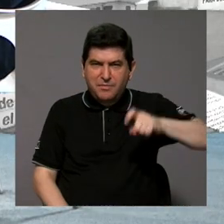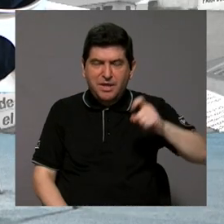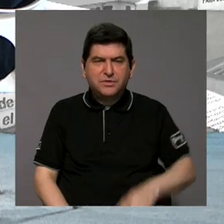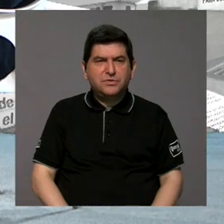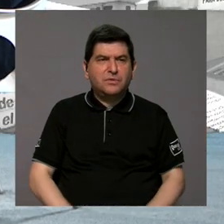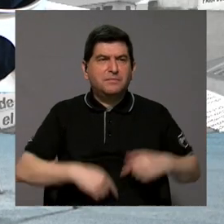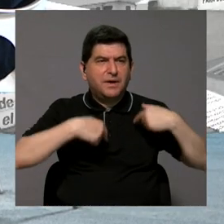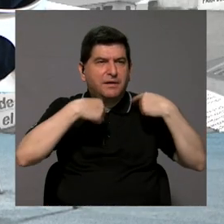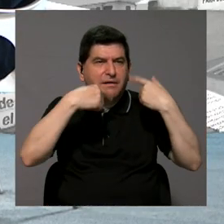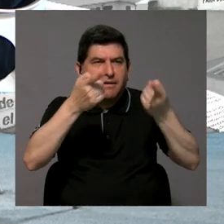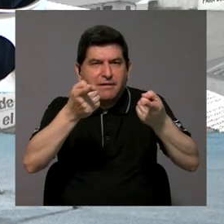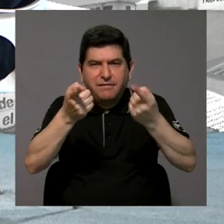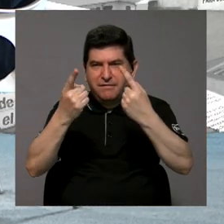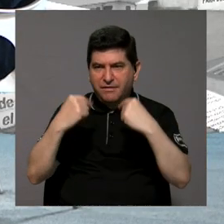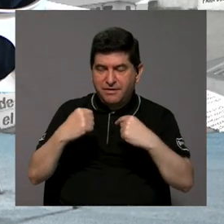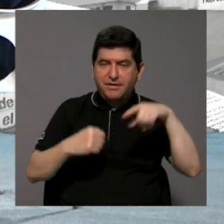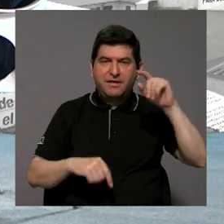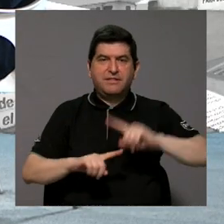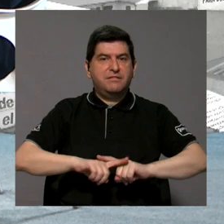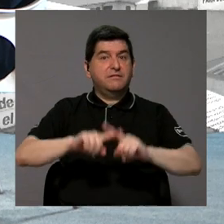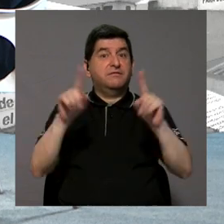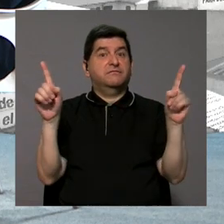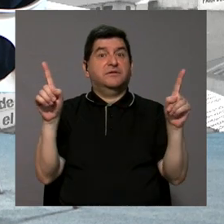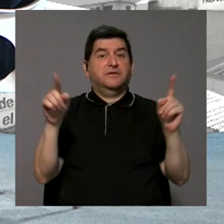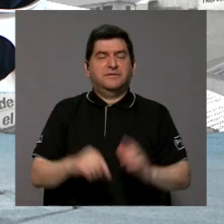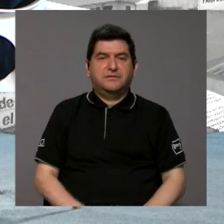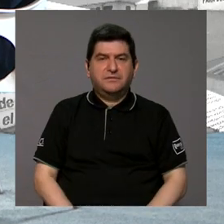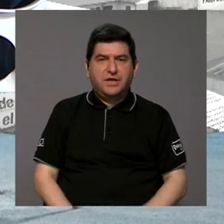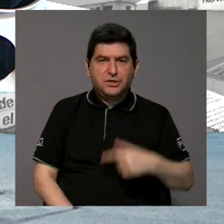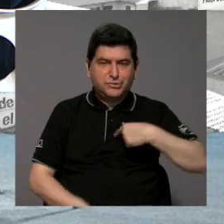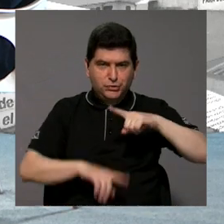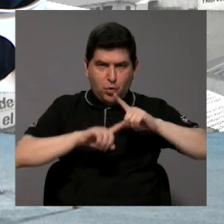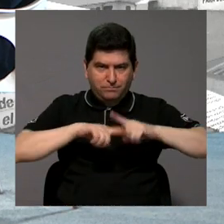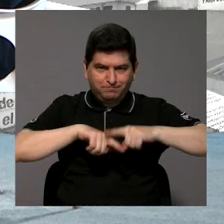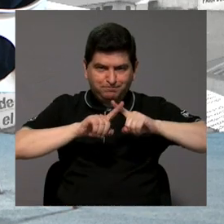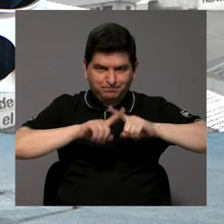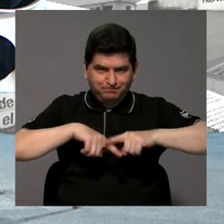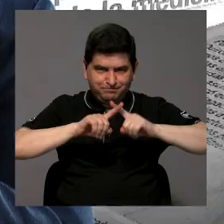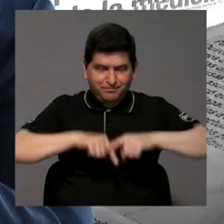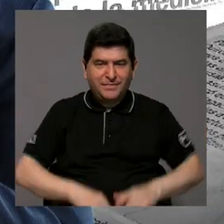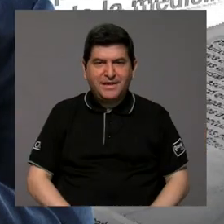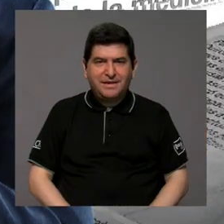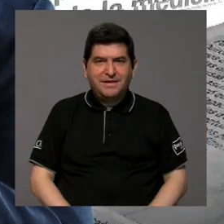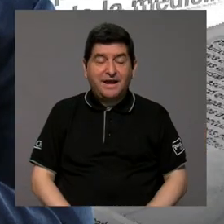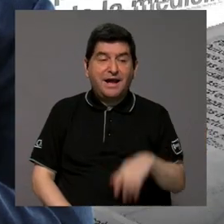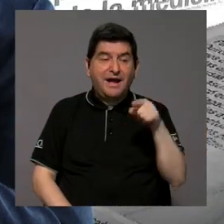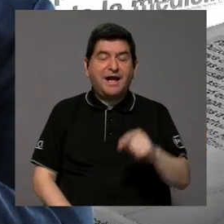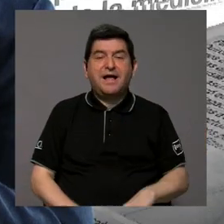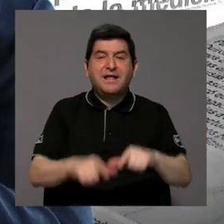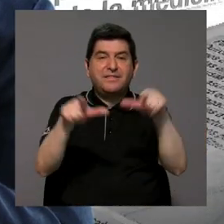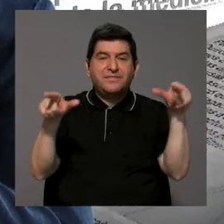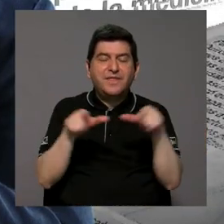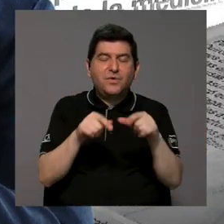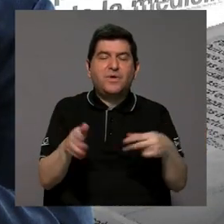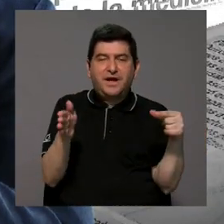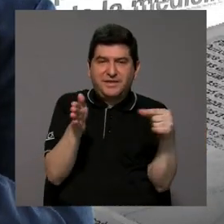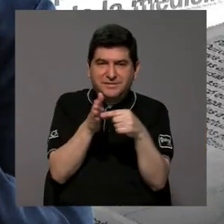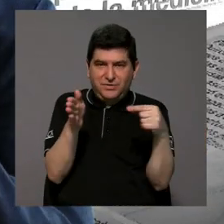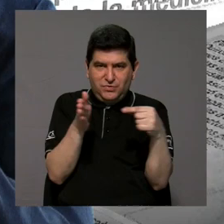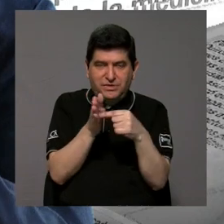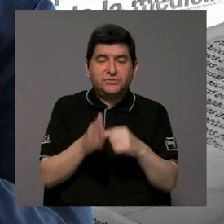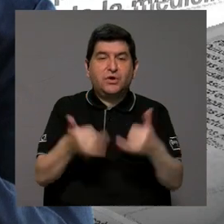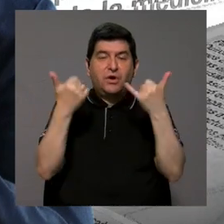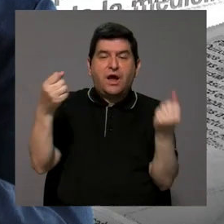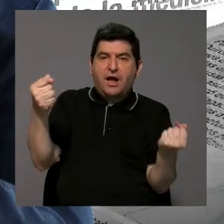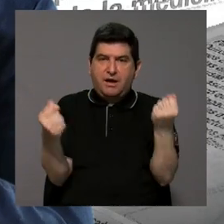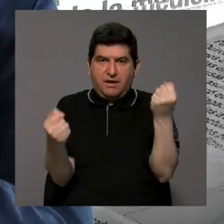ocupo para hacer viajes o rutas tiene que ser diferente porque ahí sí voy a depender de más puntos de recarga con